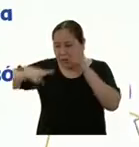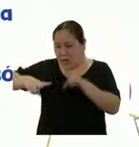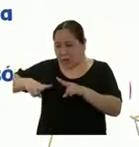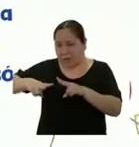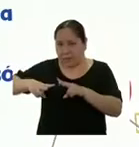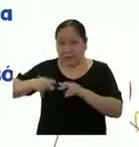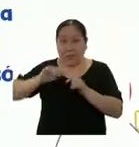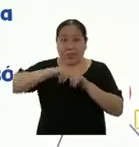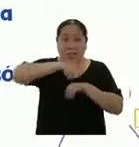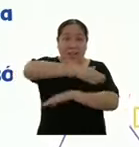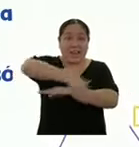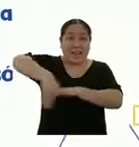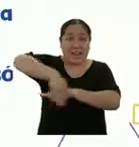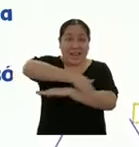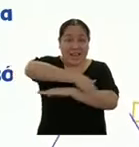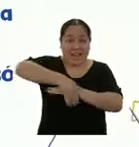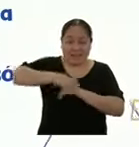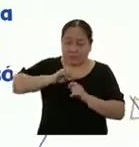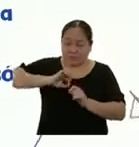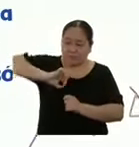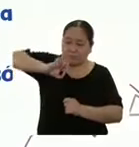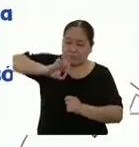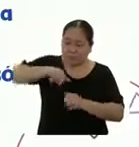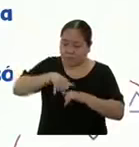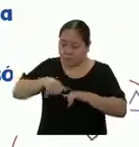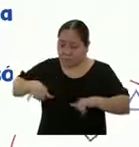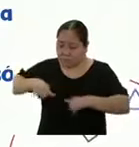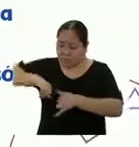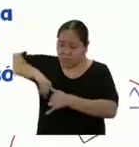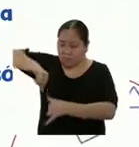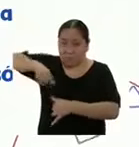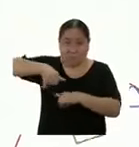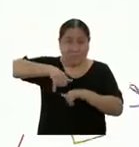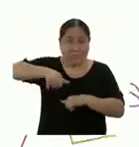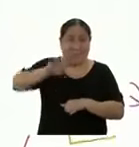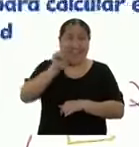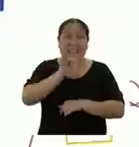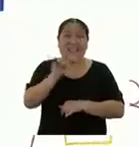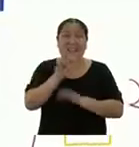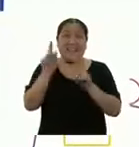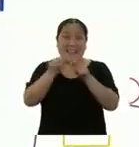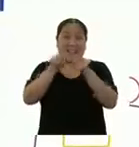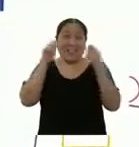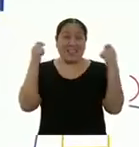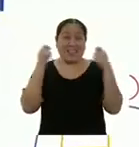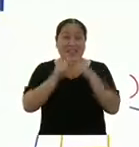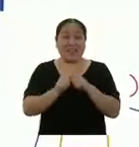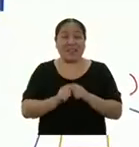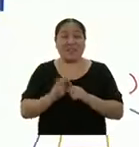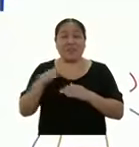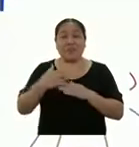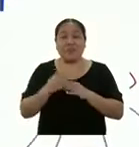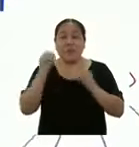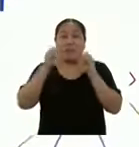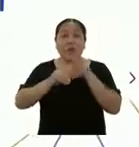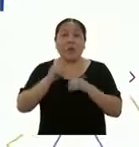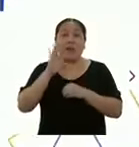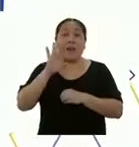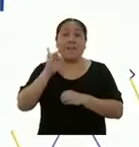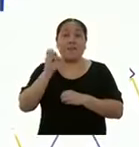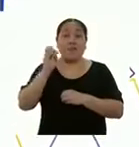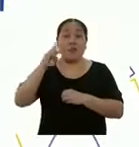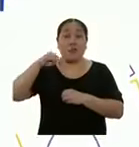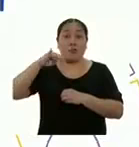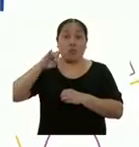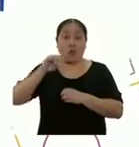y tomen una regla o cinta métrica para tomar sus medidas, como pasó con la ventana. Luego apliquen las fórmulas que usamos hoy